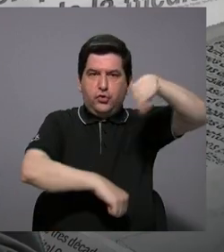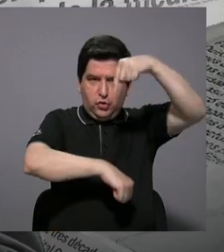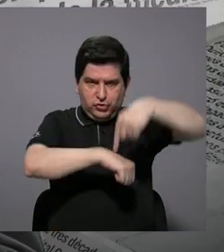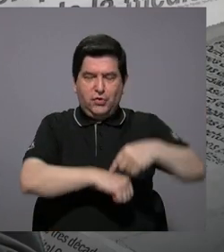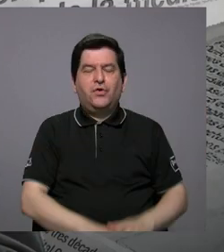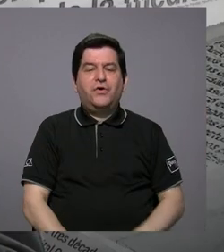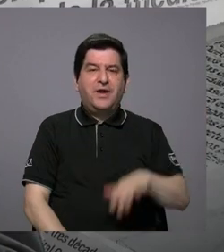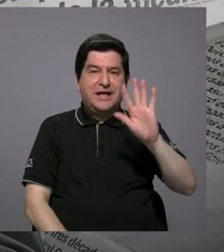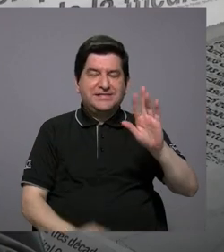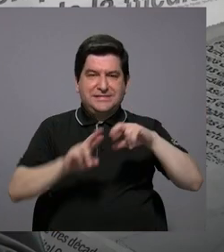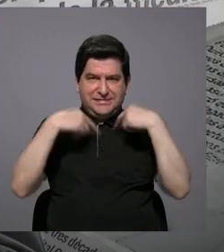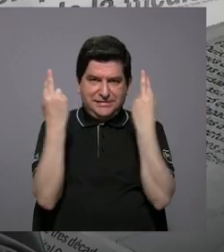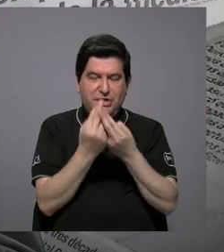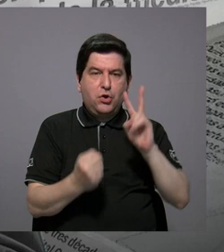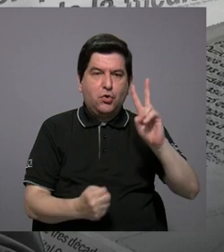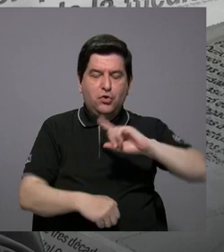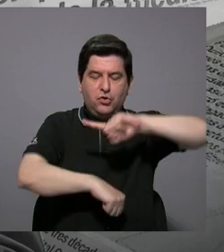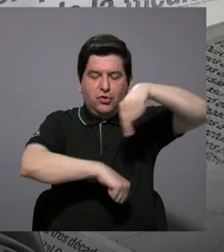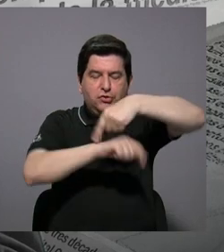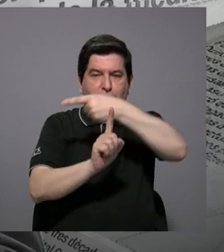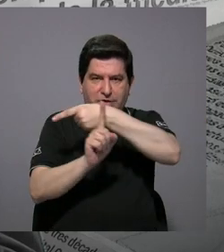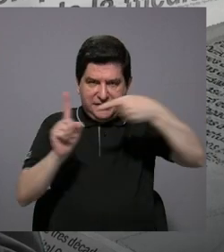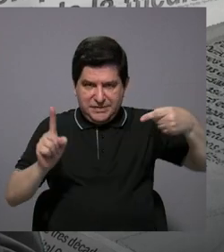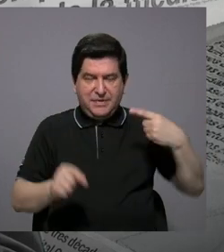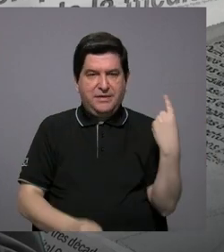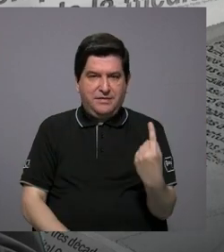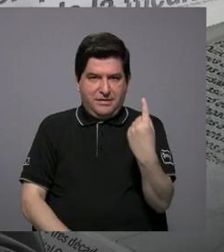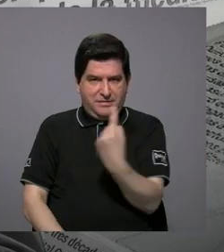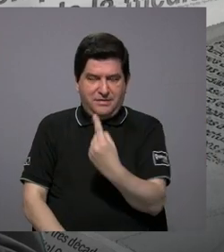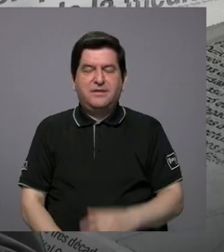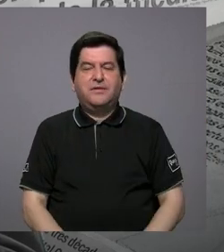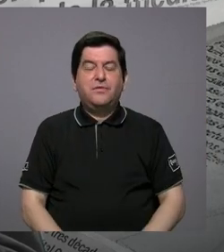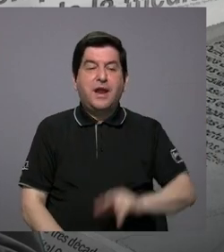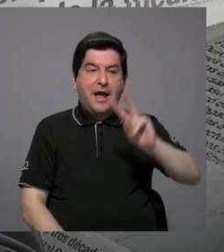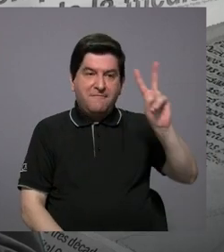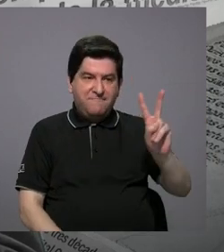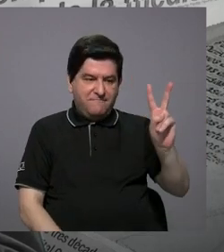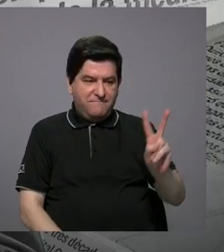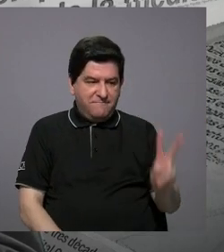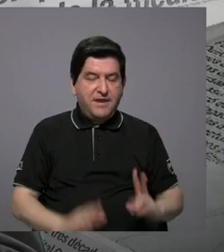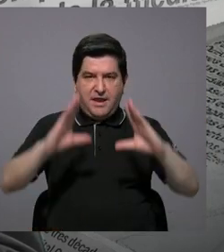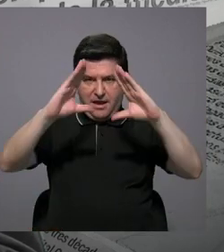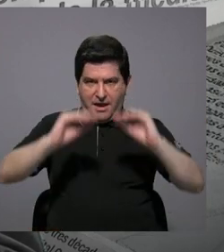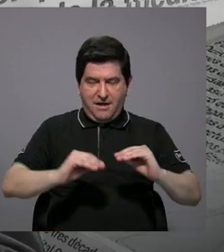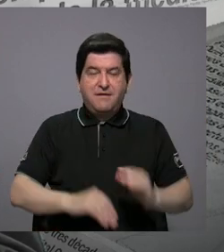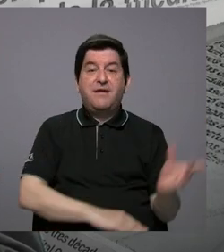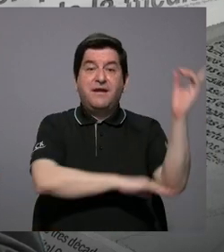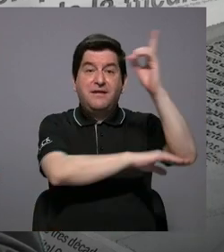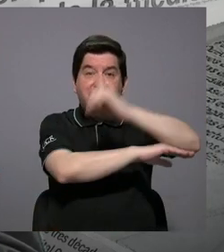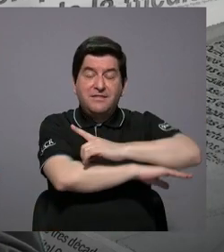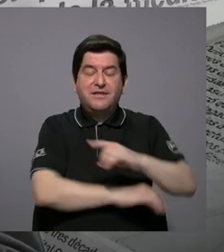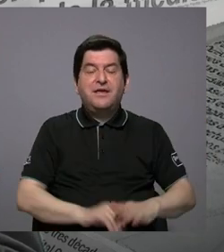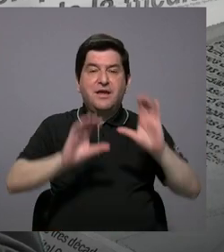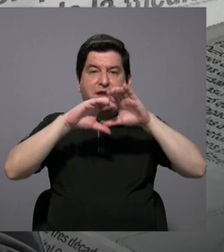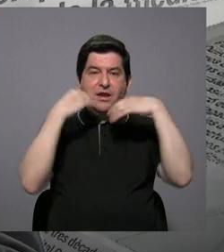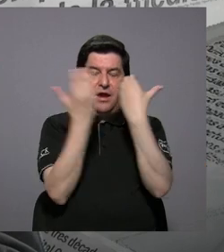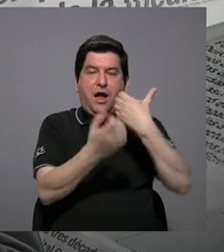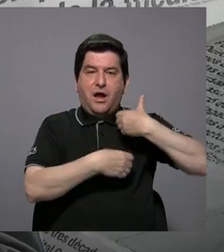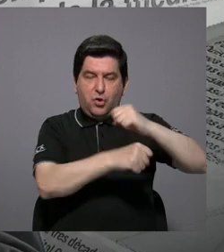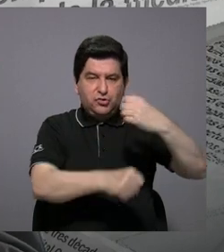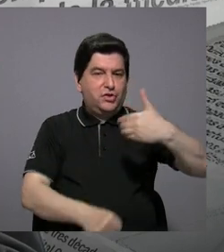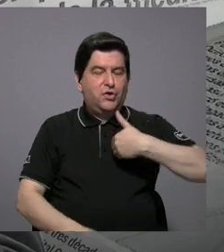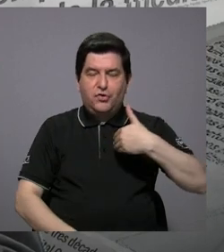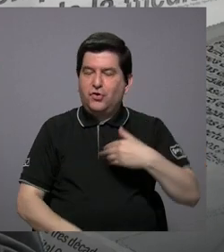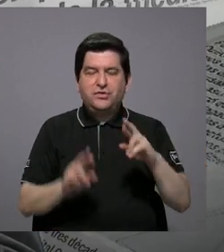son cinco sesiones de dos horas y media. Se va a realizar los viernes en la noche porque es el día que los consejos municipales no